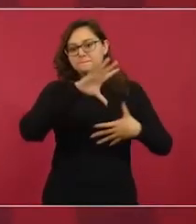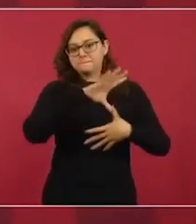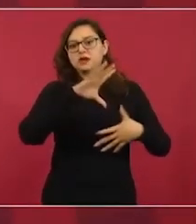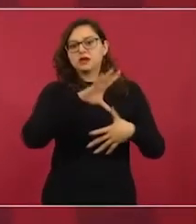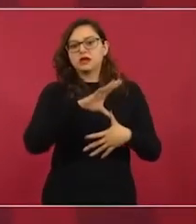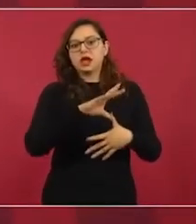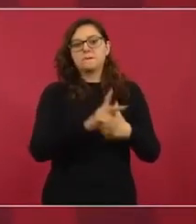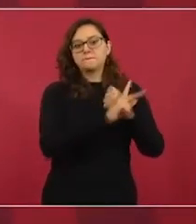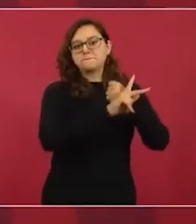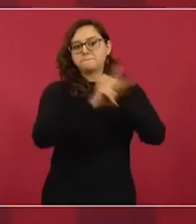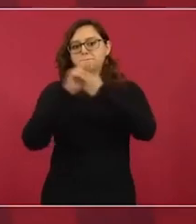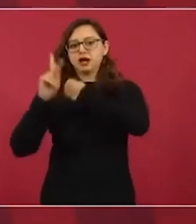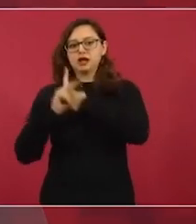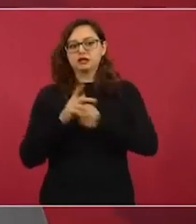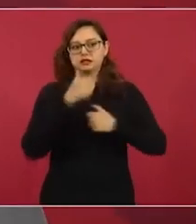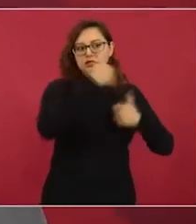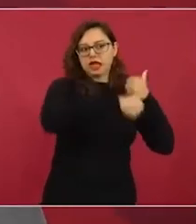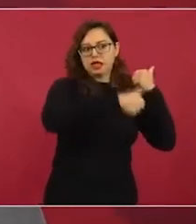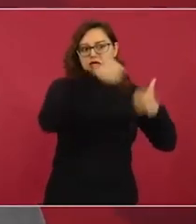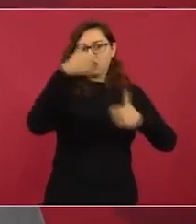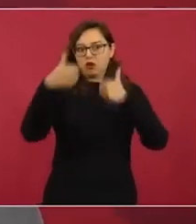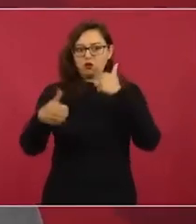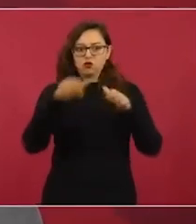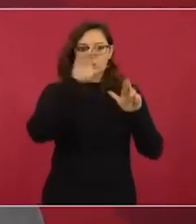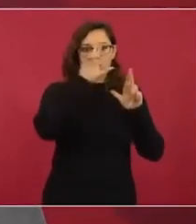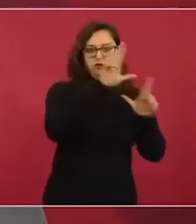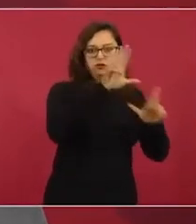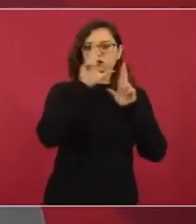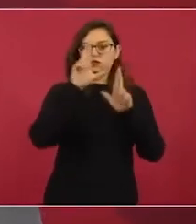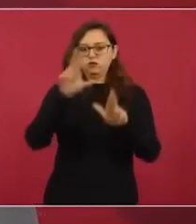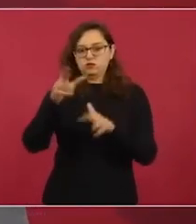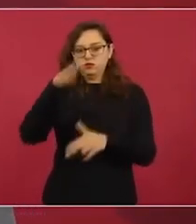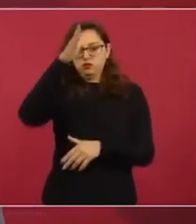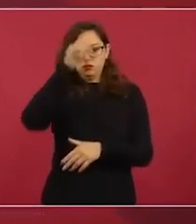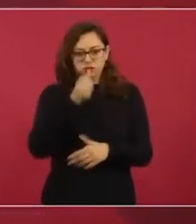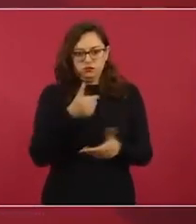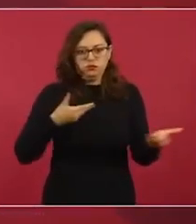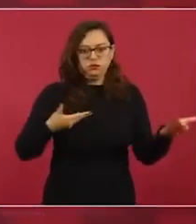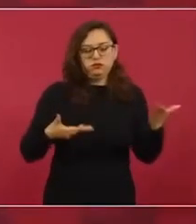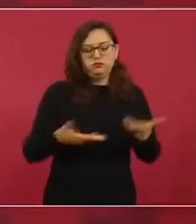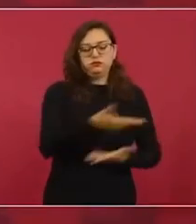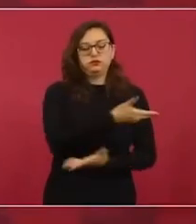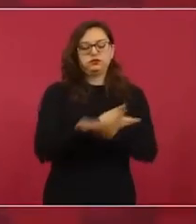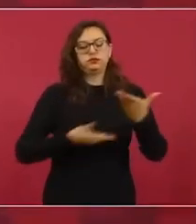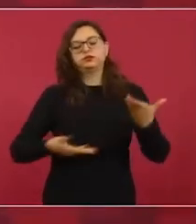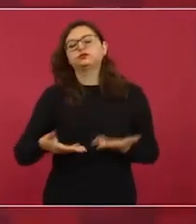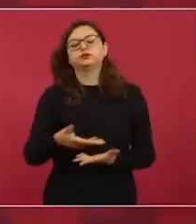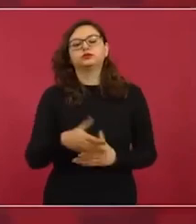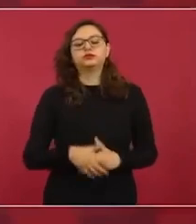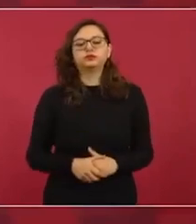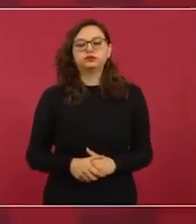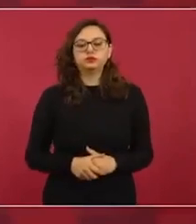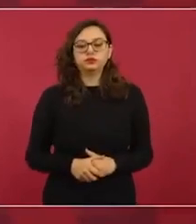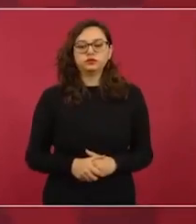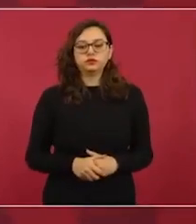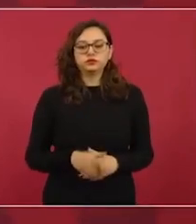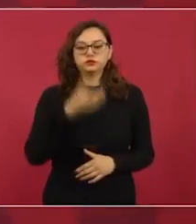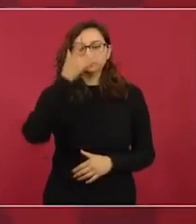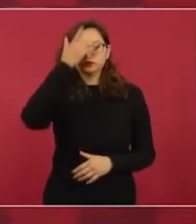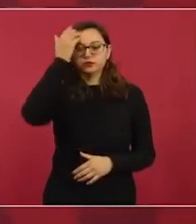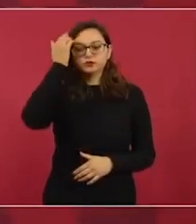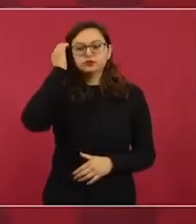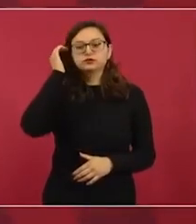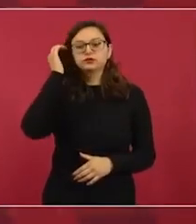nuestras soberanías? Llegar a un acuerdo, primero, América del